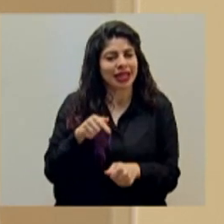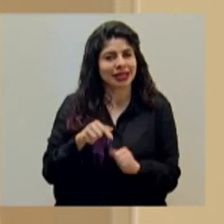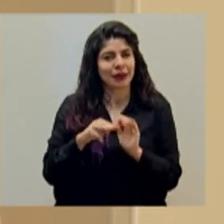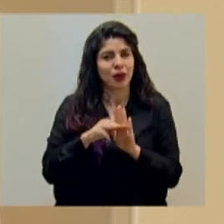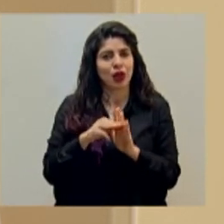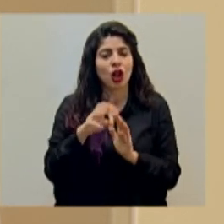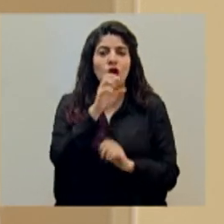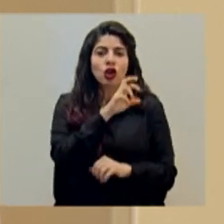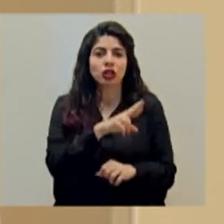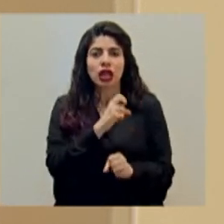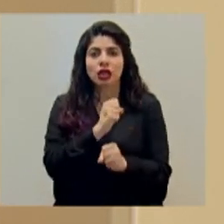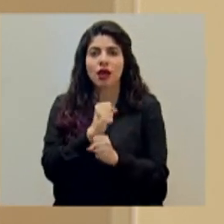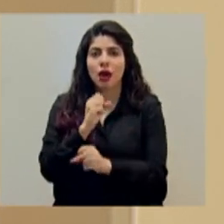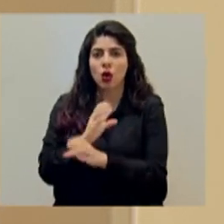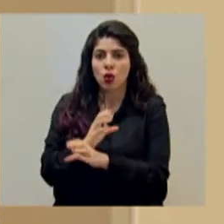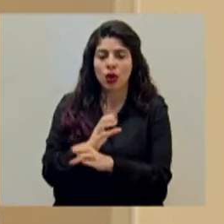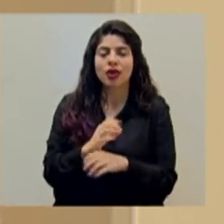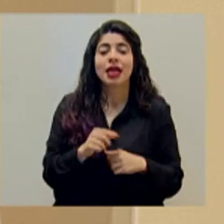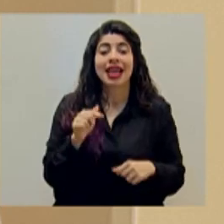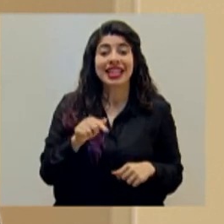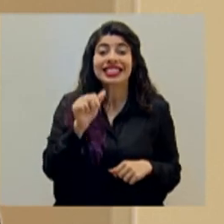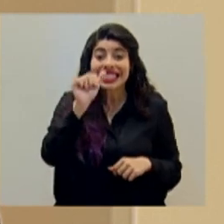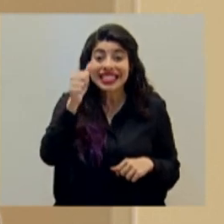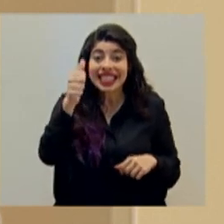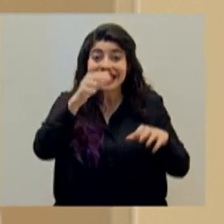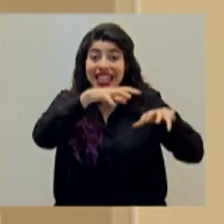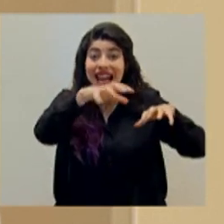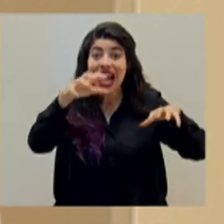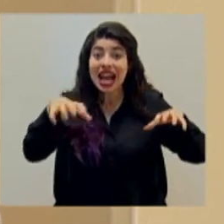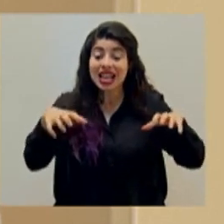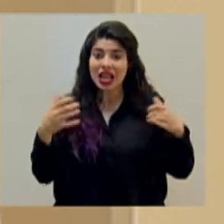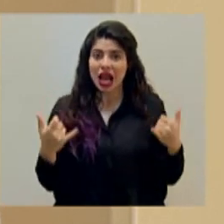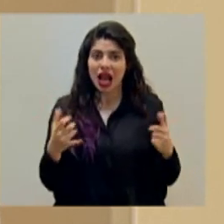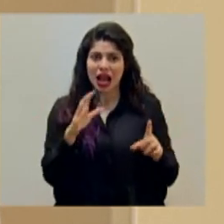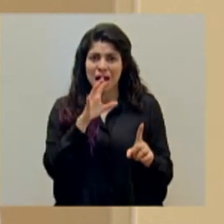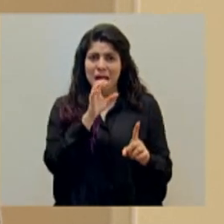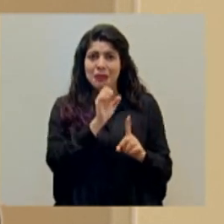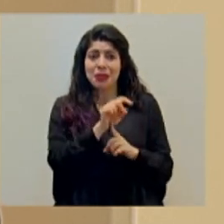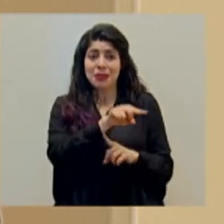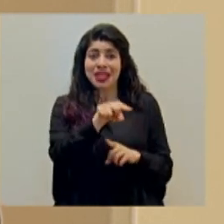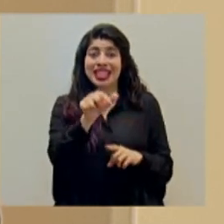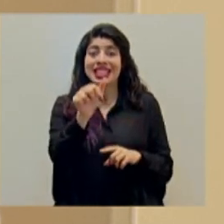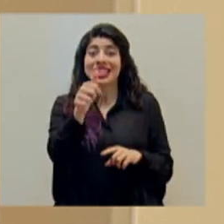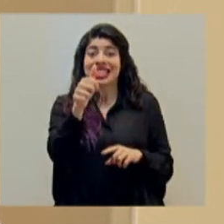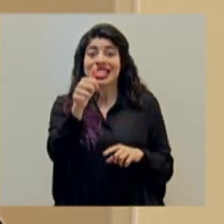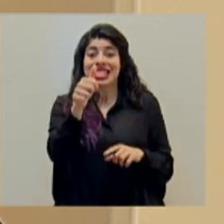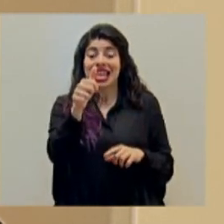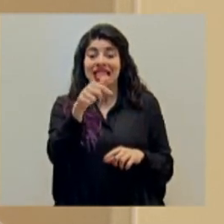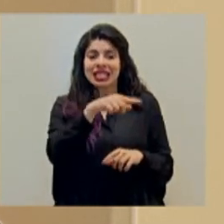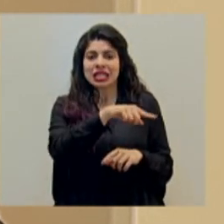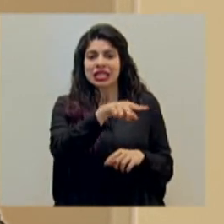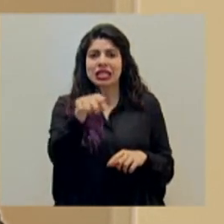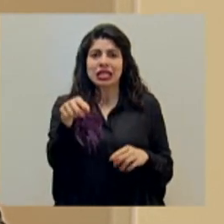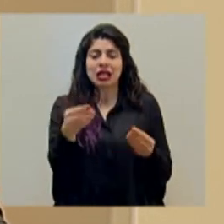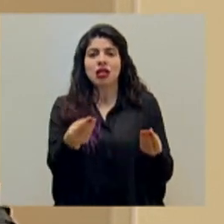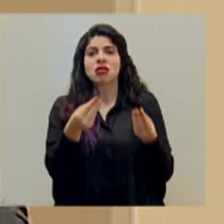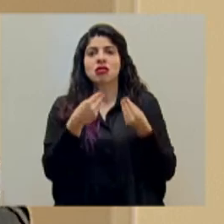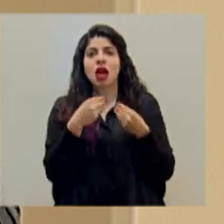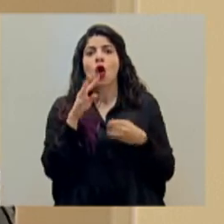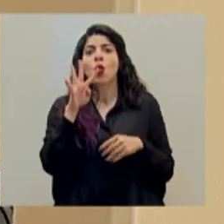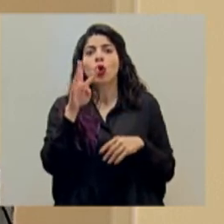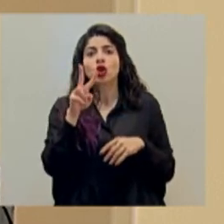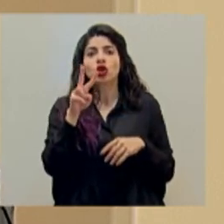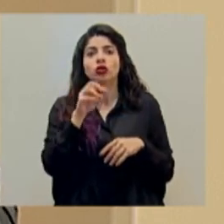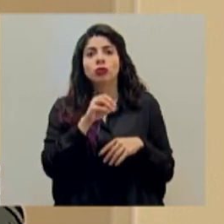trabaja y se cuida. En estos diez cantones que se han identificado como aquellos que aportan aproximadamente el 42